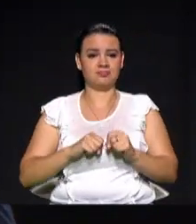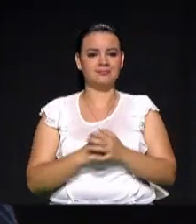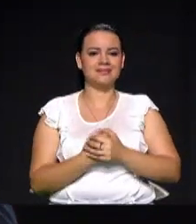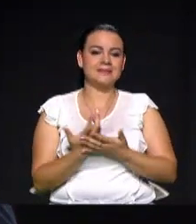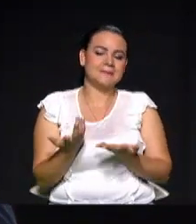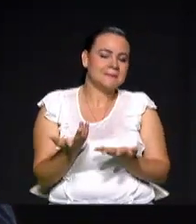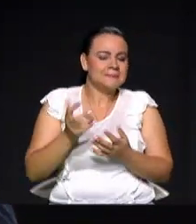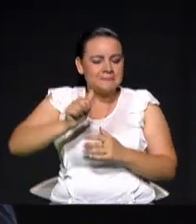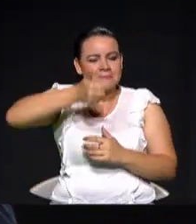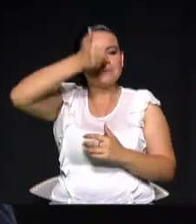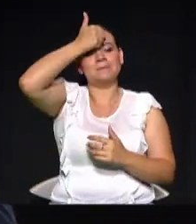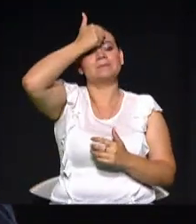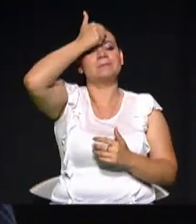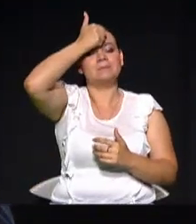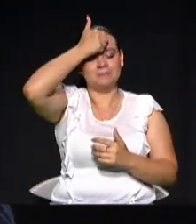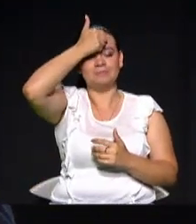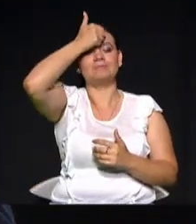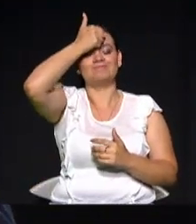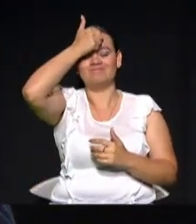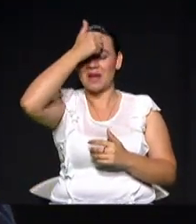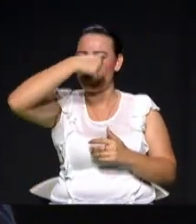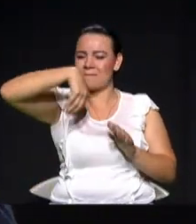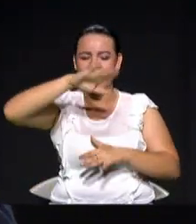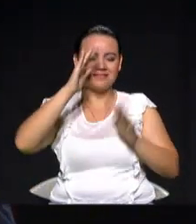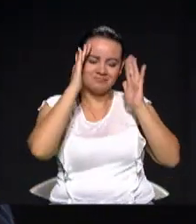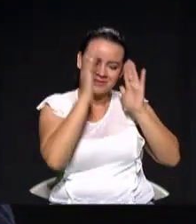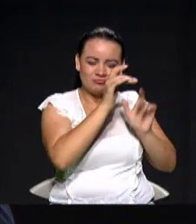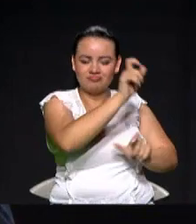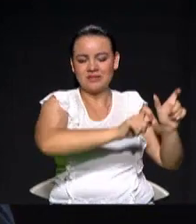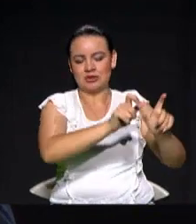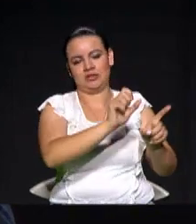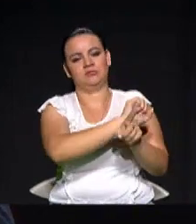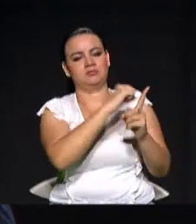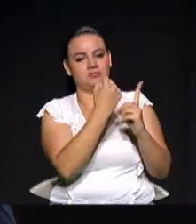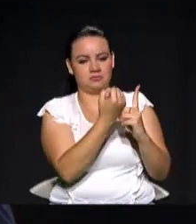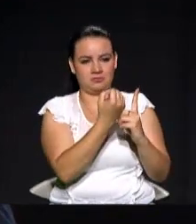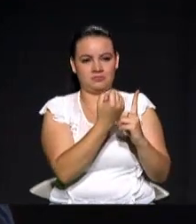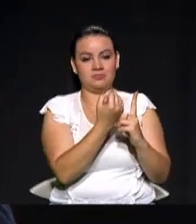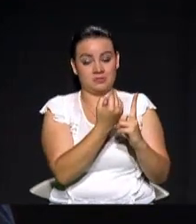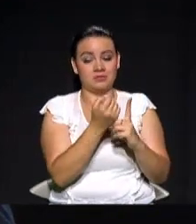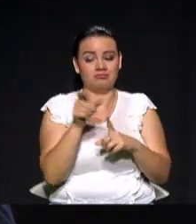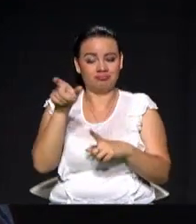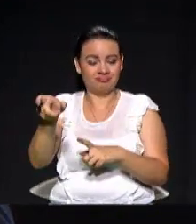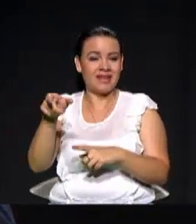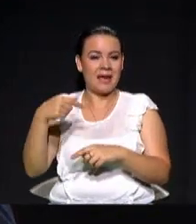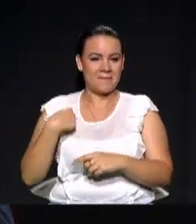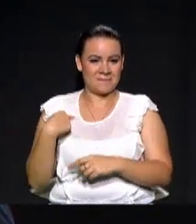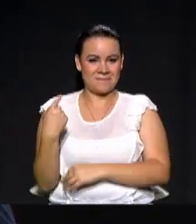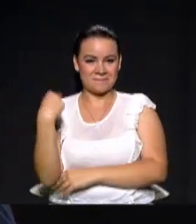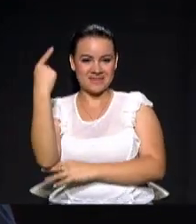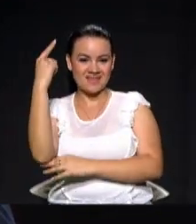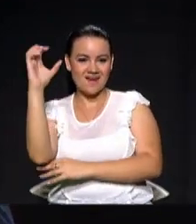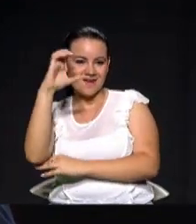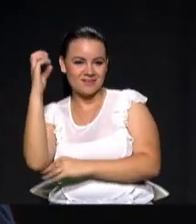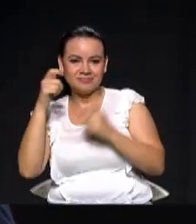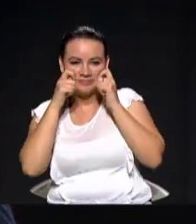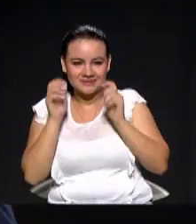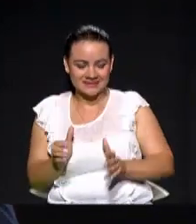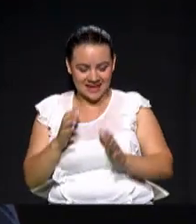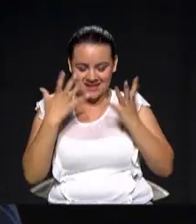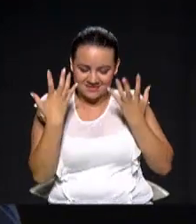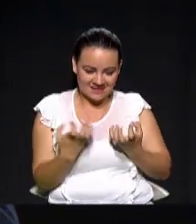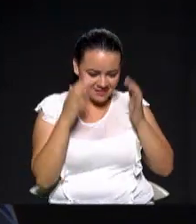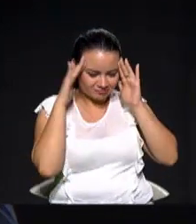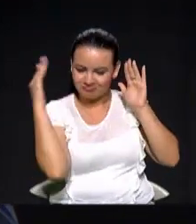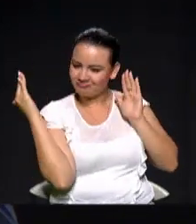priorizar esa parte social. Por eso hemos dicho que la Colombia Humana UP le va a poner un rostro humano a Medellín.